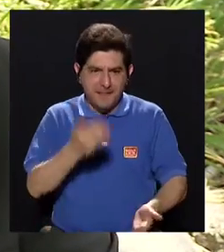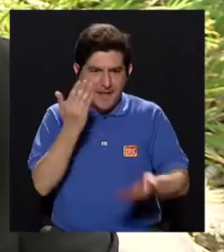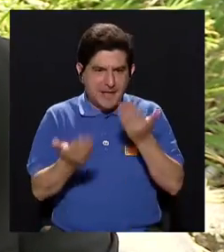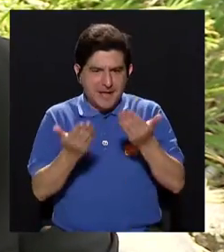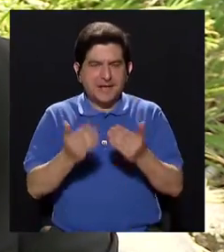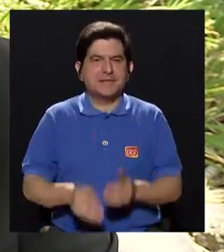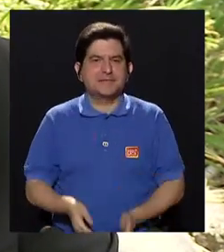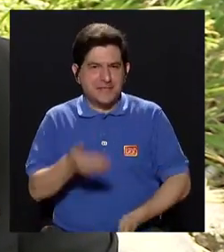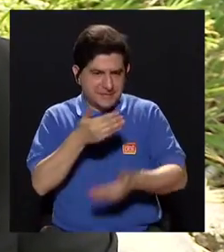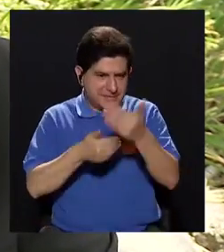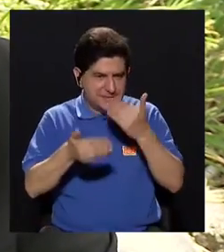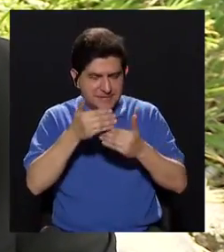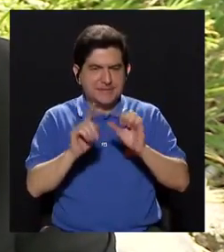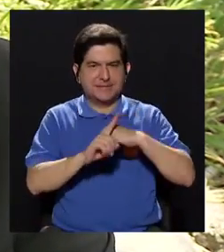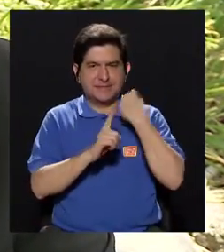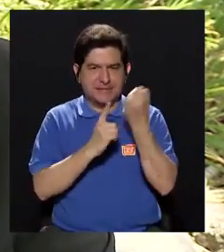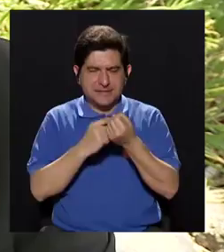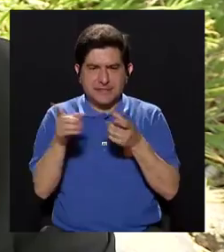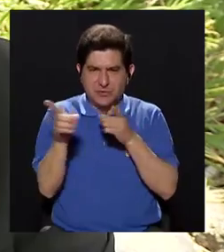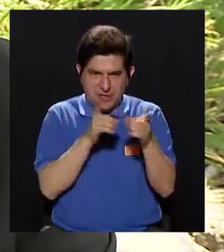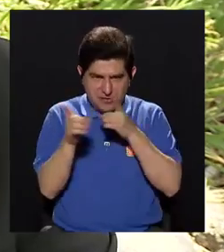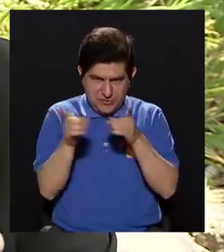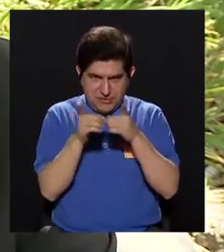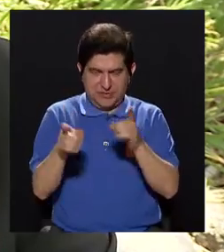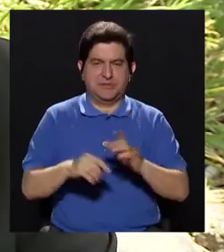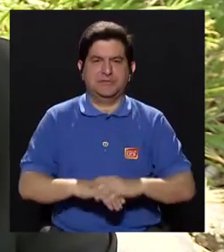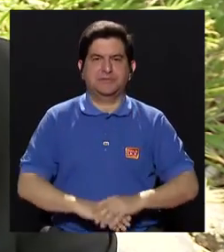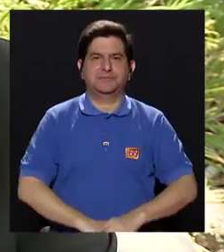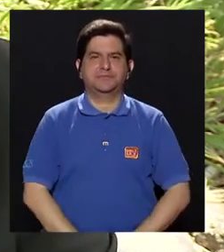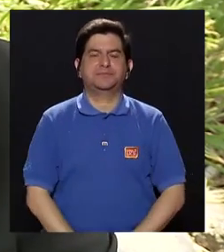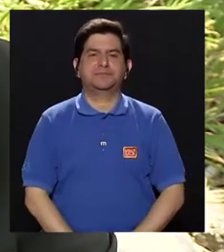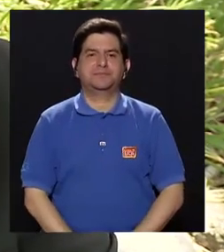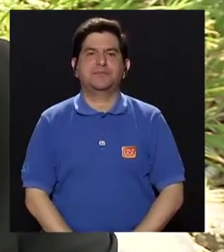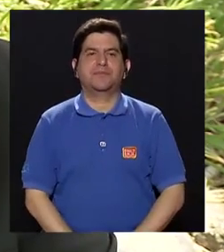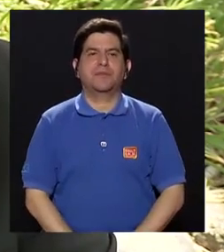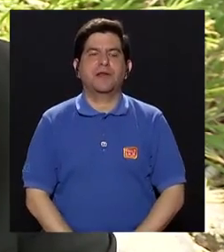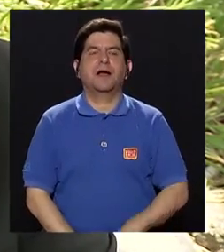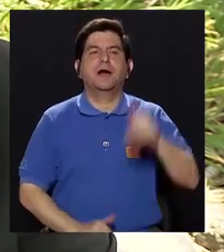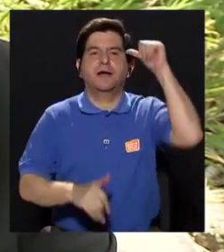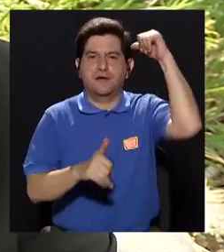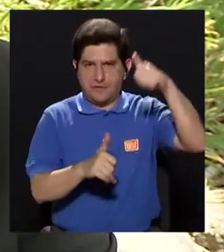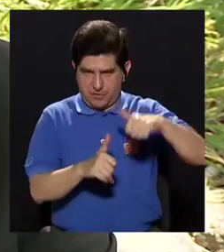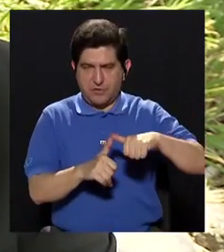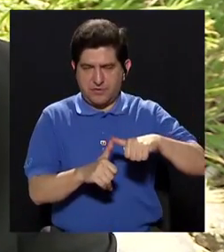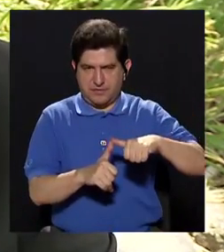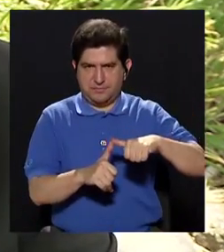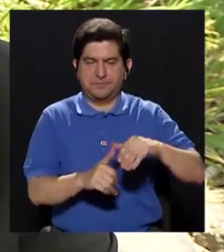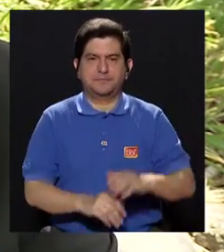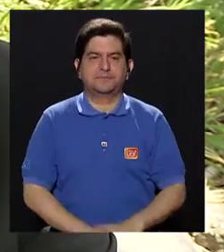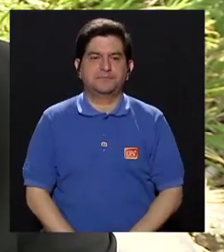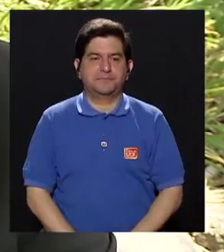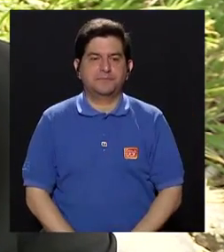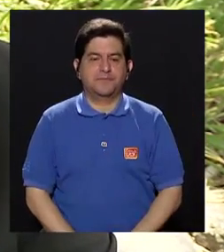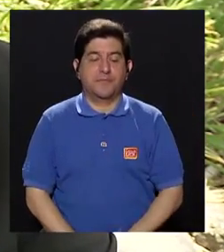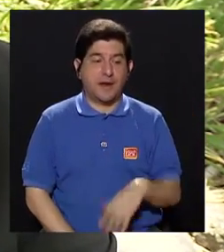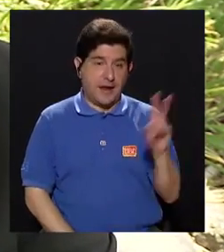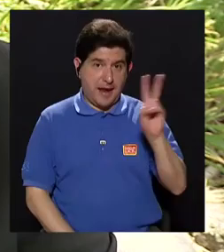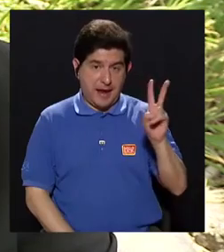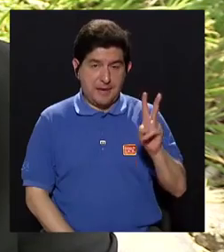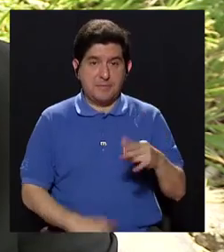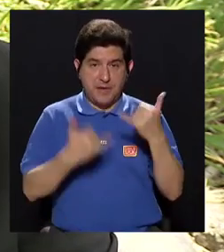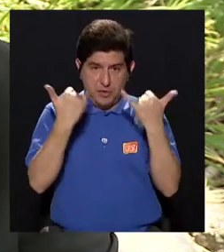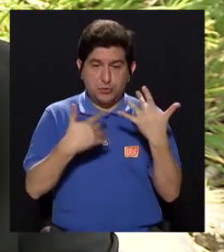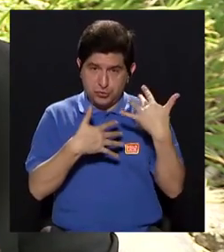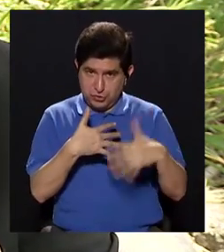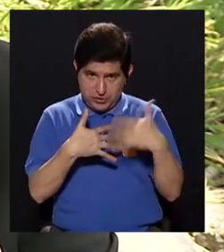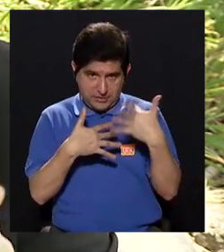tal vez tenemos que repasar los eventos que ya describimos hace algún rato. tenemos que considerar que la presencia del